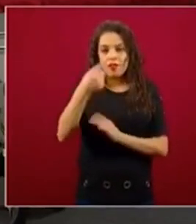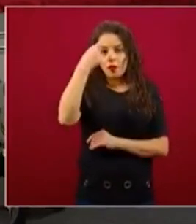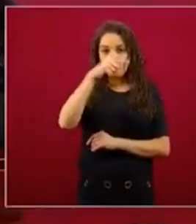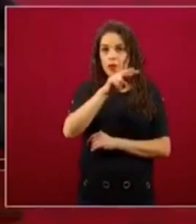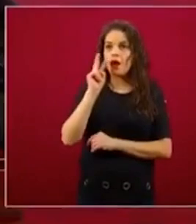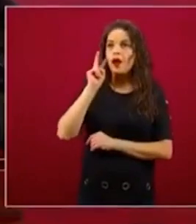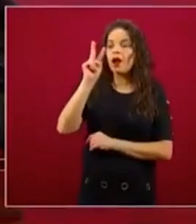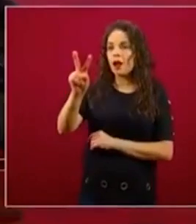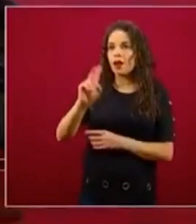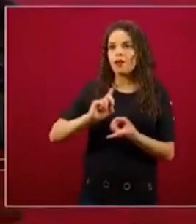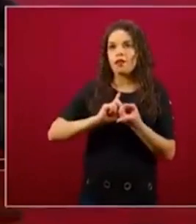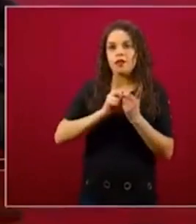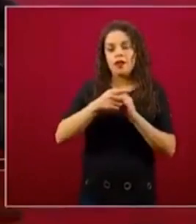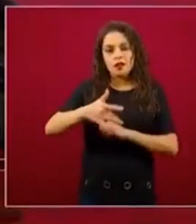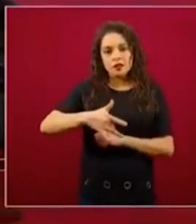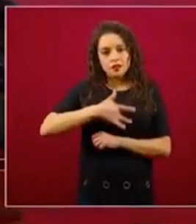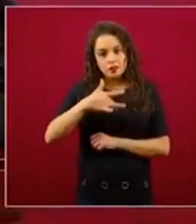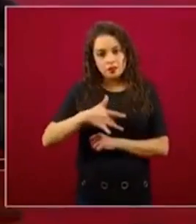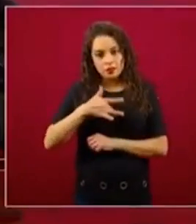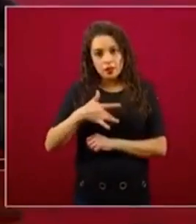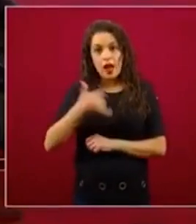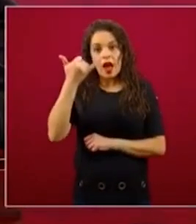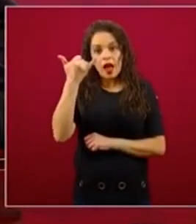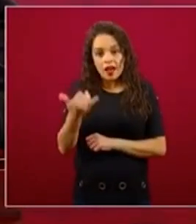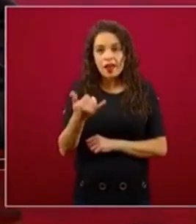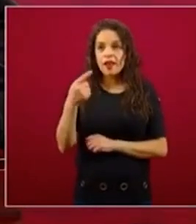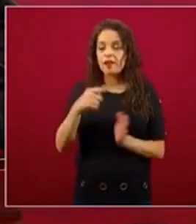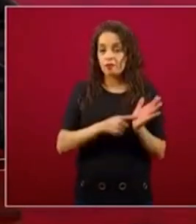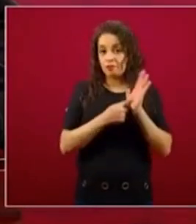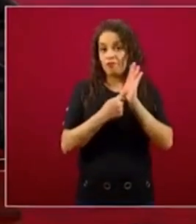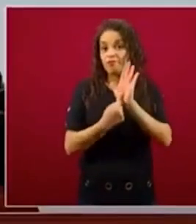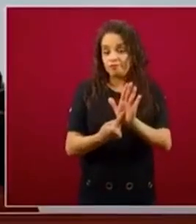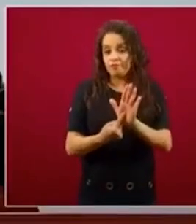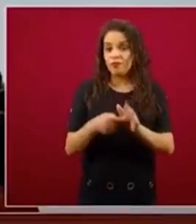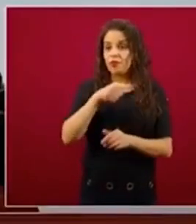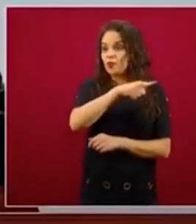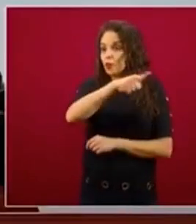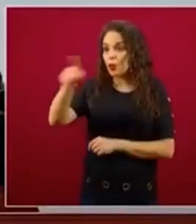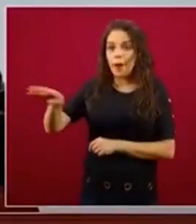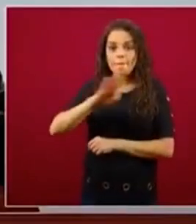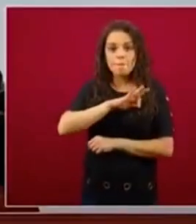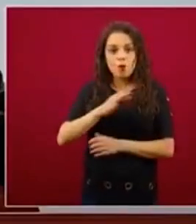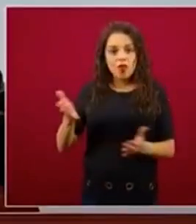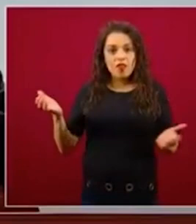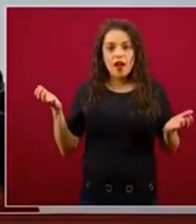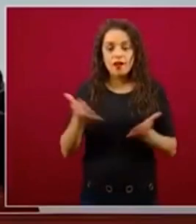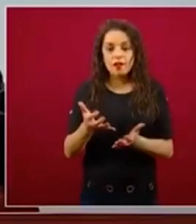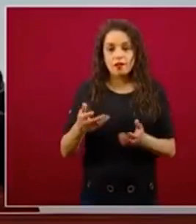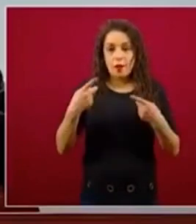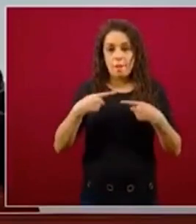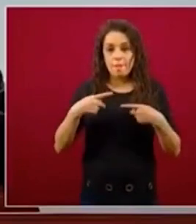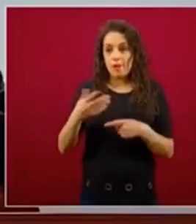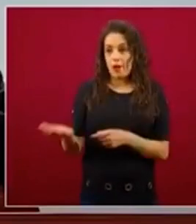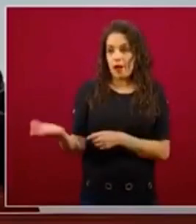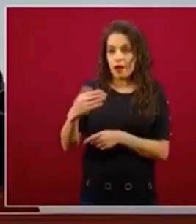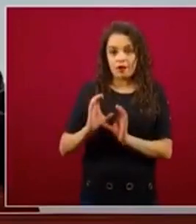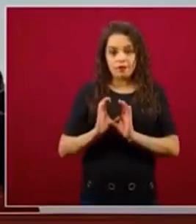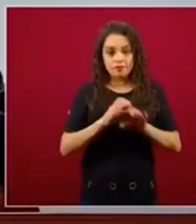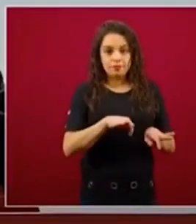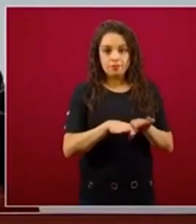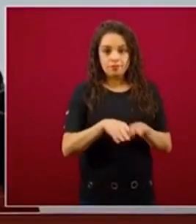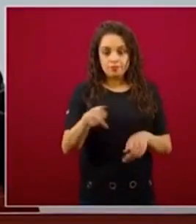que muestra lo que se puede hacer, lo que los empleadores pueden hacer y esto no es una